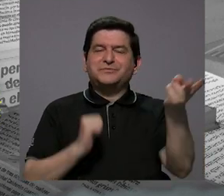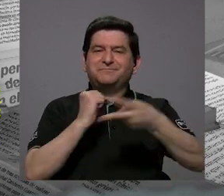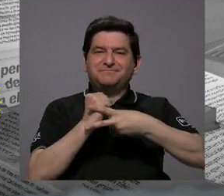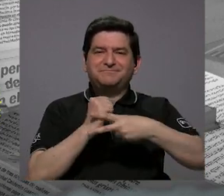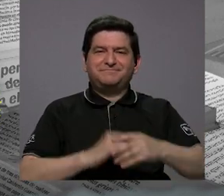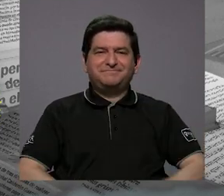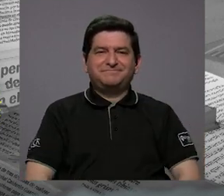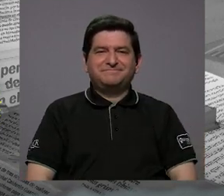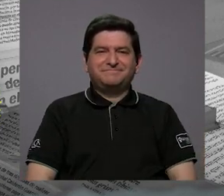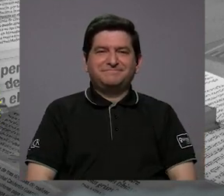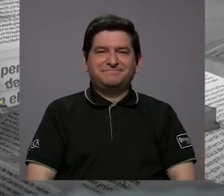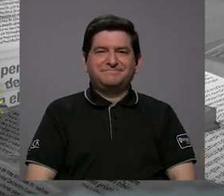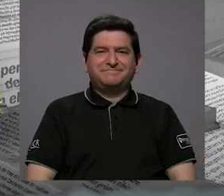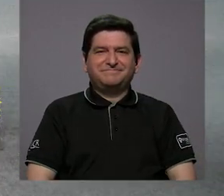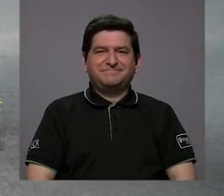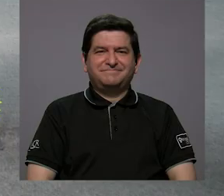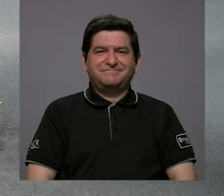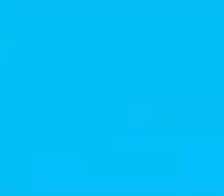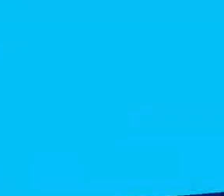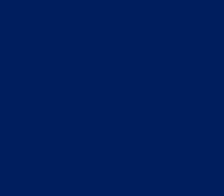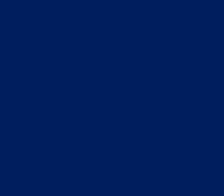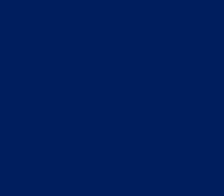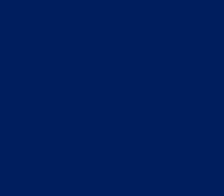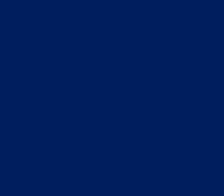Nos vemos la próxima vez. Muchas gracias.